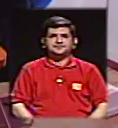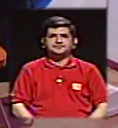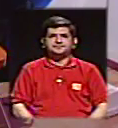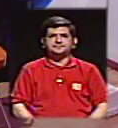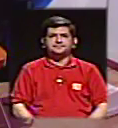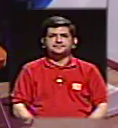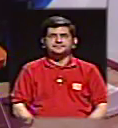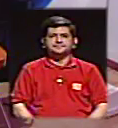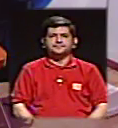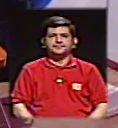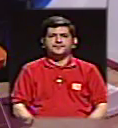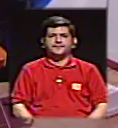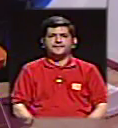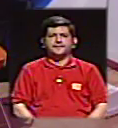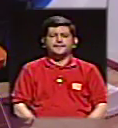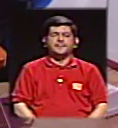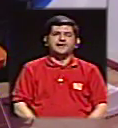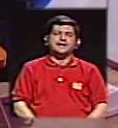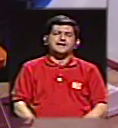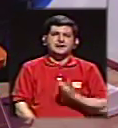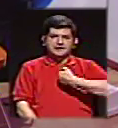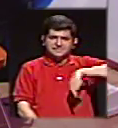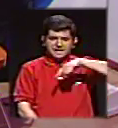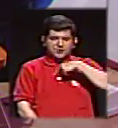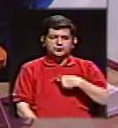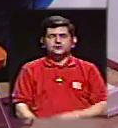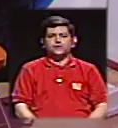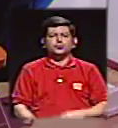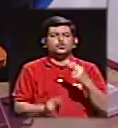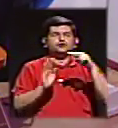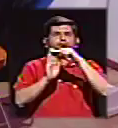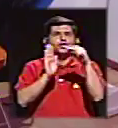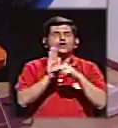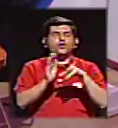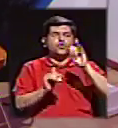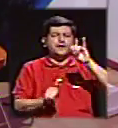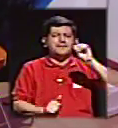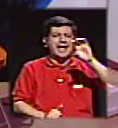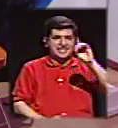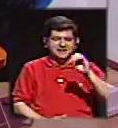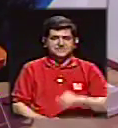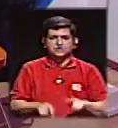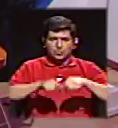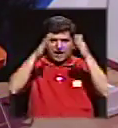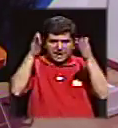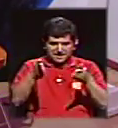pasamos, si nos hiciera un ISO a los periodistas, pasamos a la certificación de calidad.